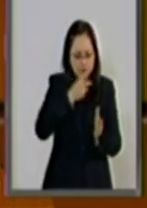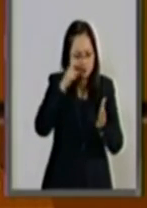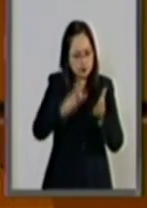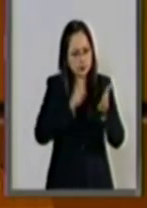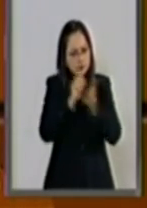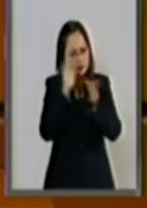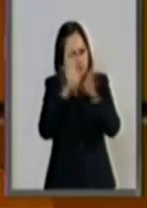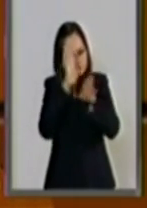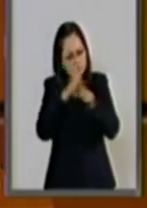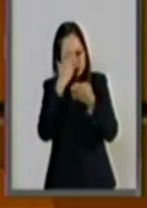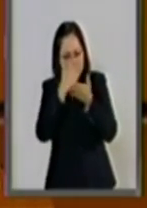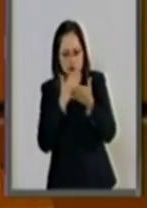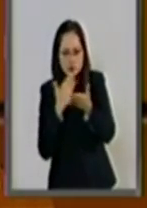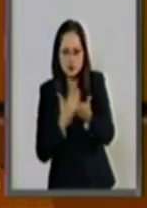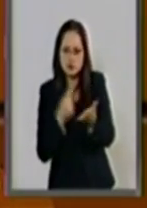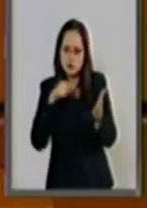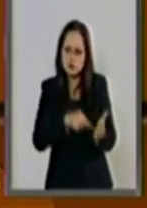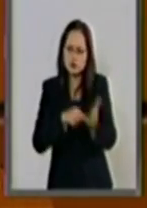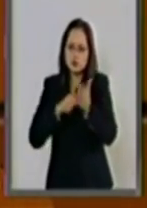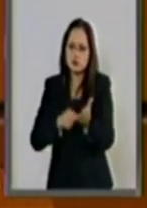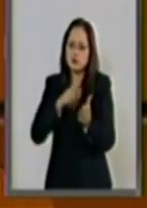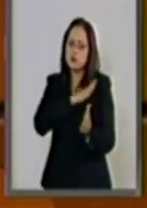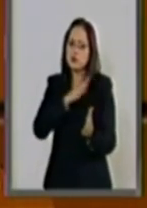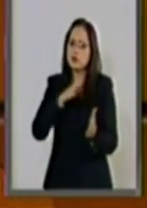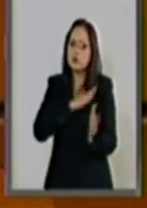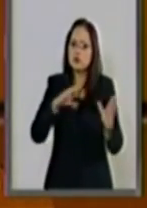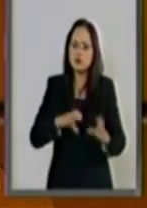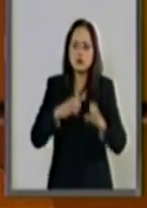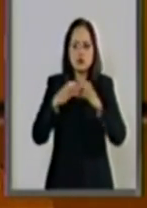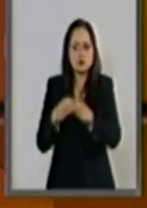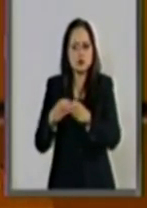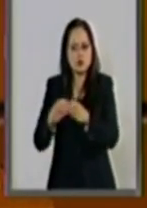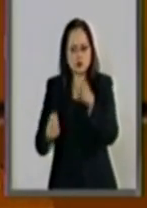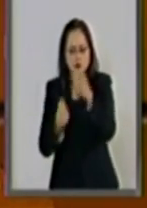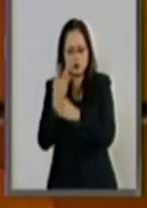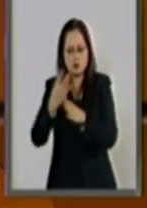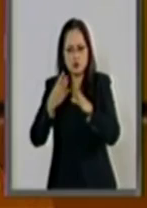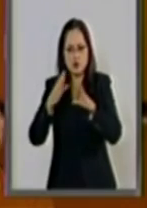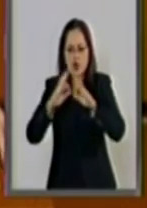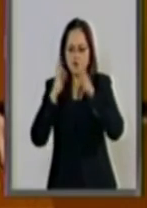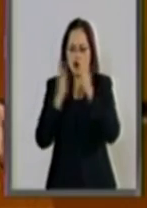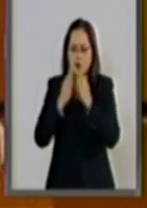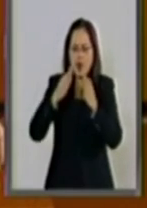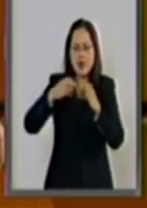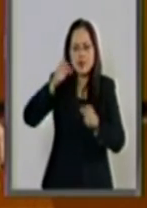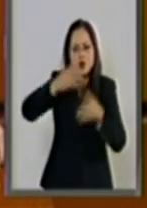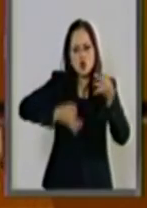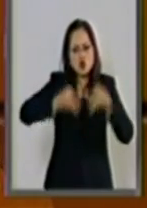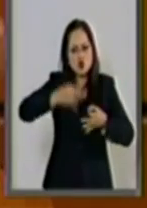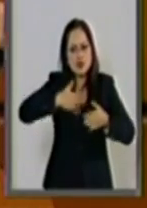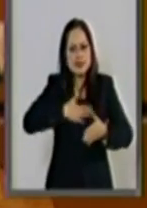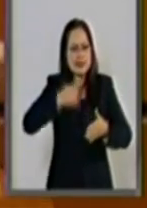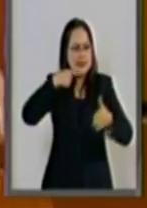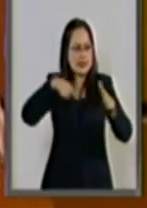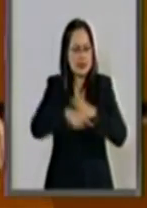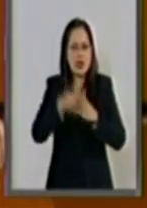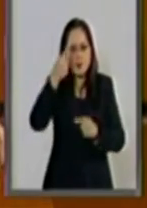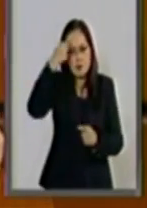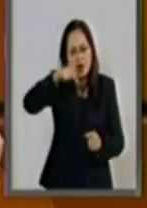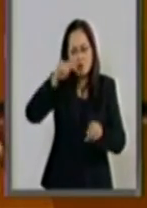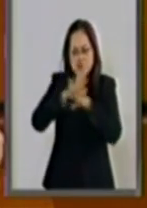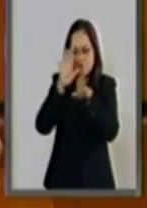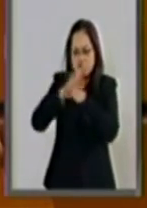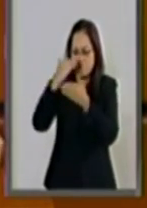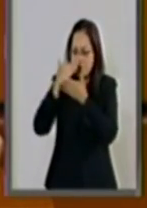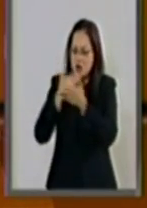contribuyen en la implementación, en el establecimiento del nuevo modelo de justicia acusatorio al adecuar, al